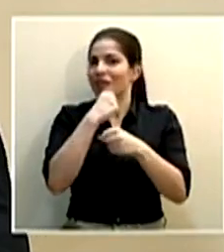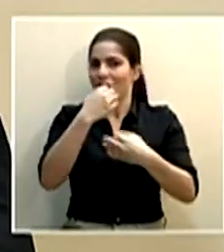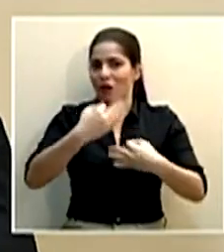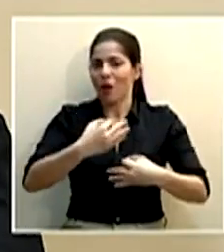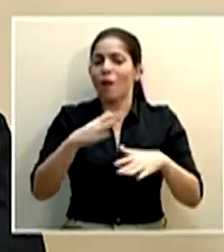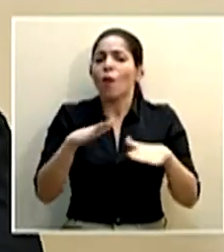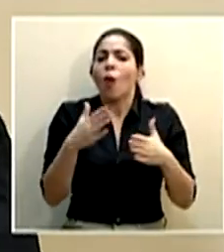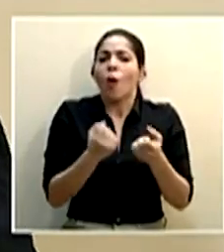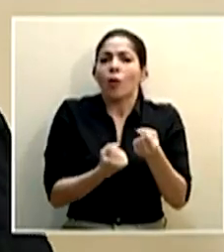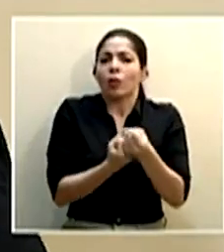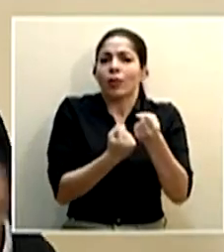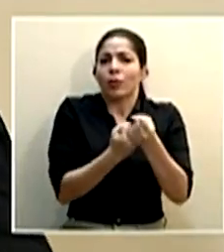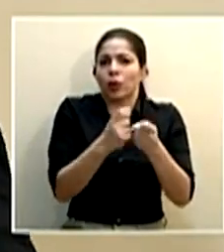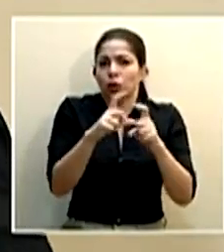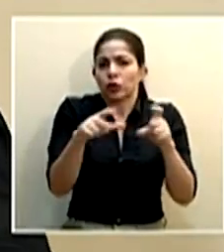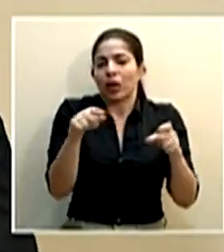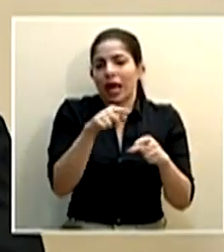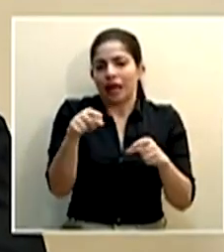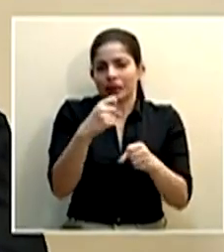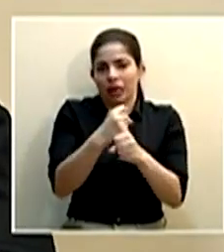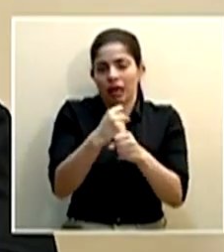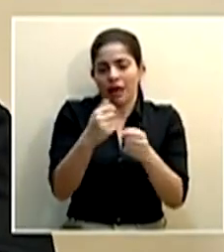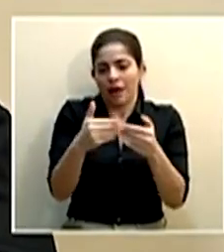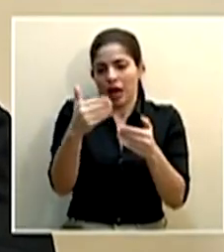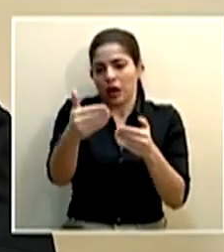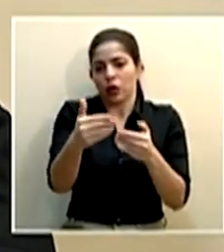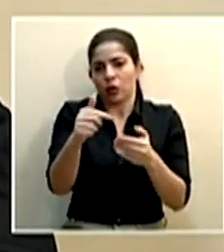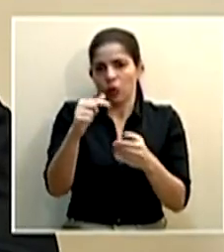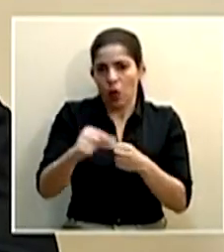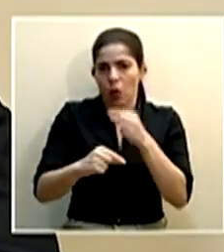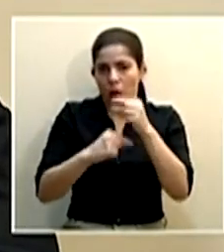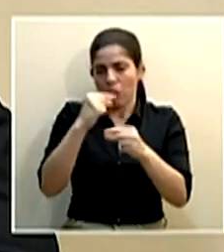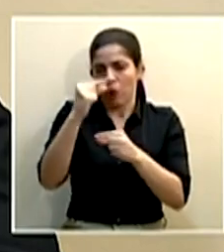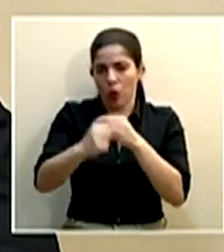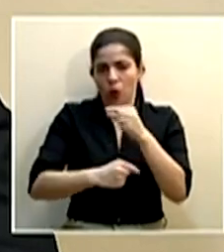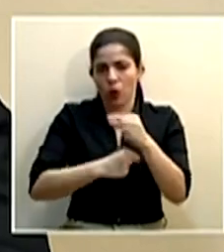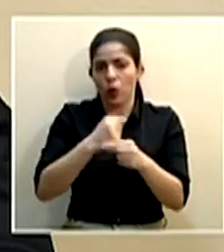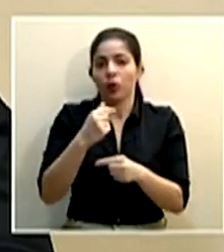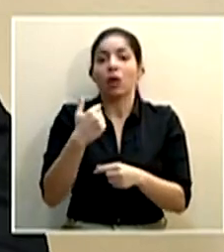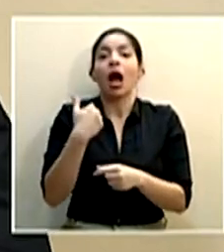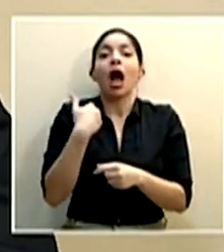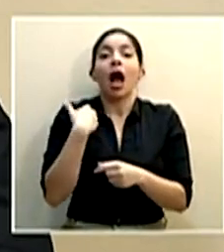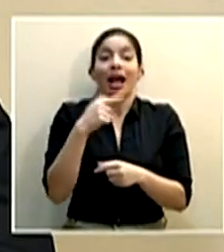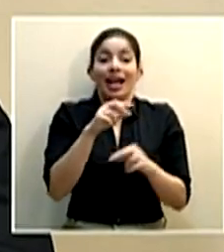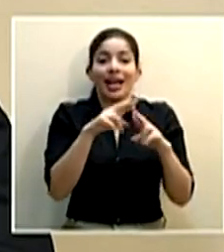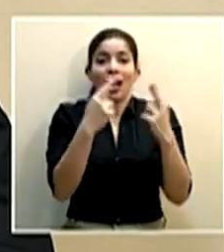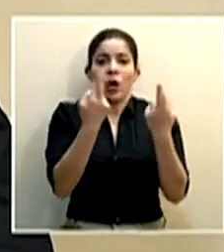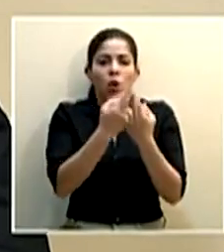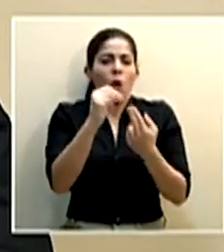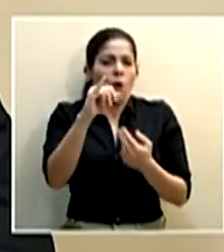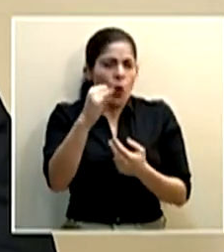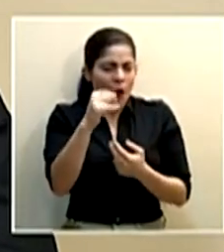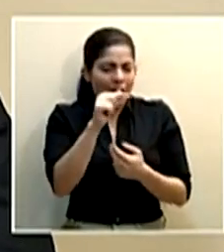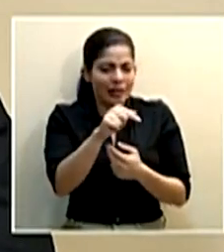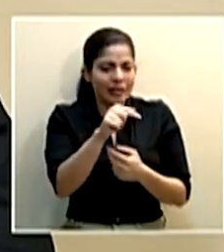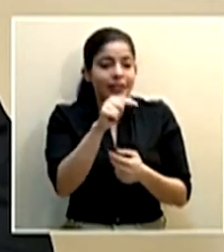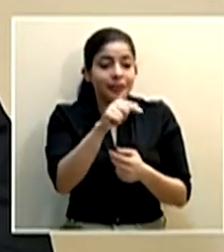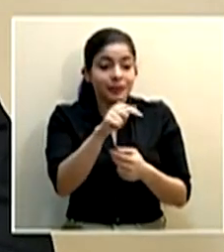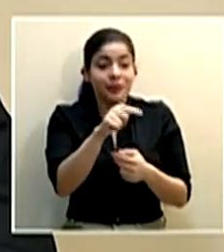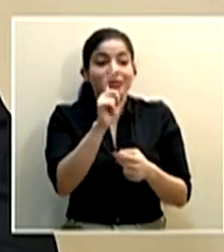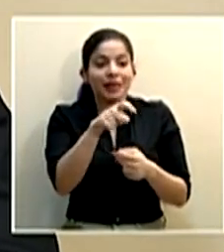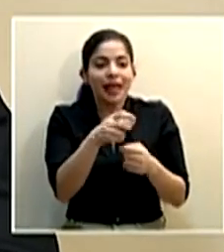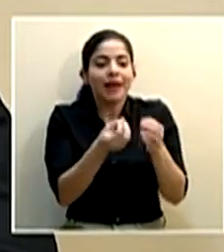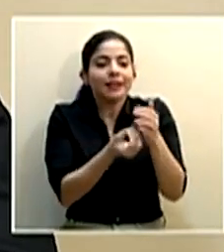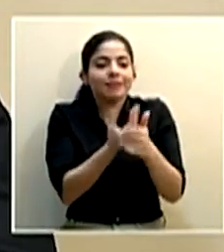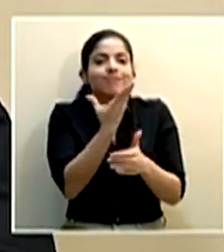cómo facilitar eso. Y eso será parte del trabajo que vamos llevando. Habrá esa sesión, si no me equivoco, jueves y ahí deberá